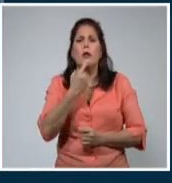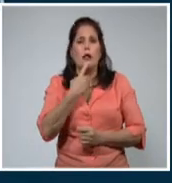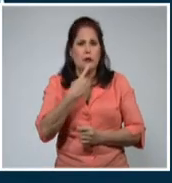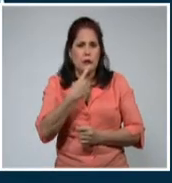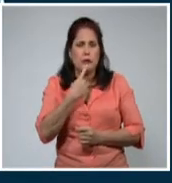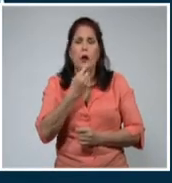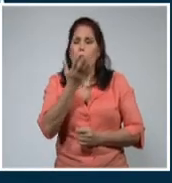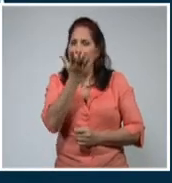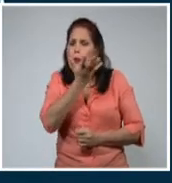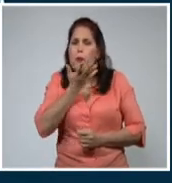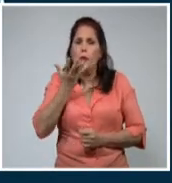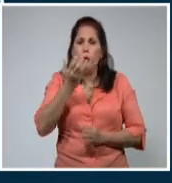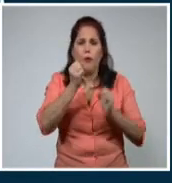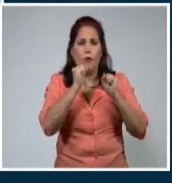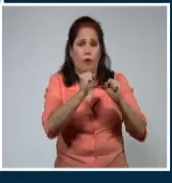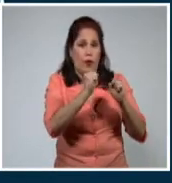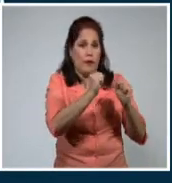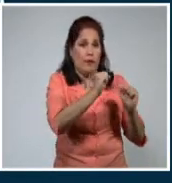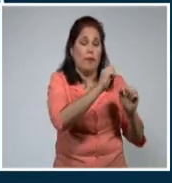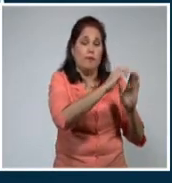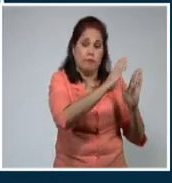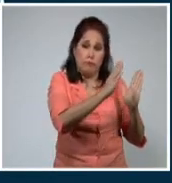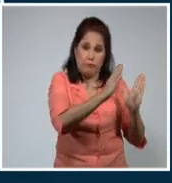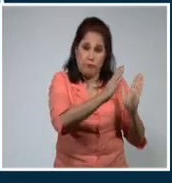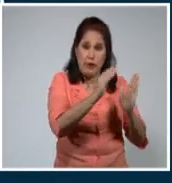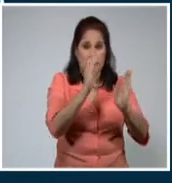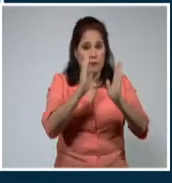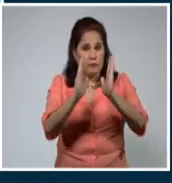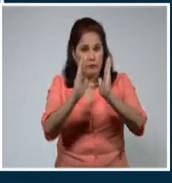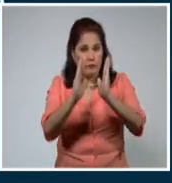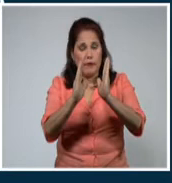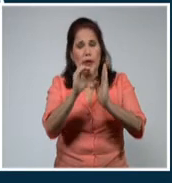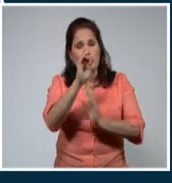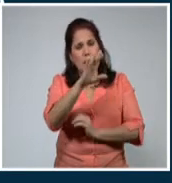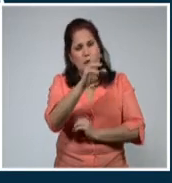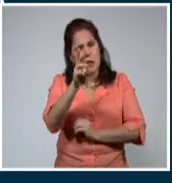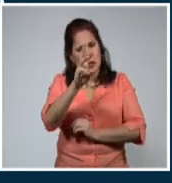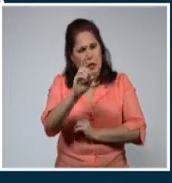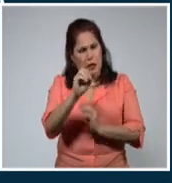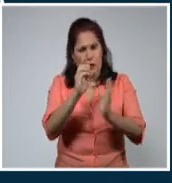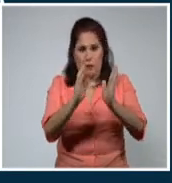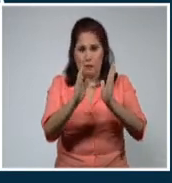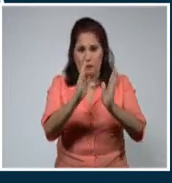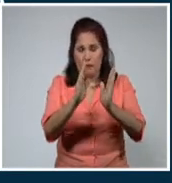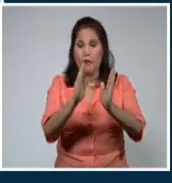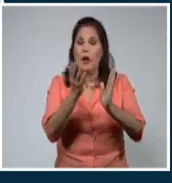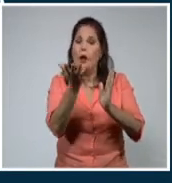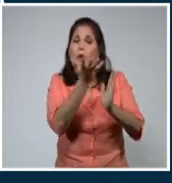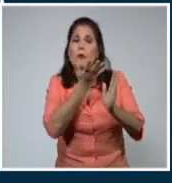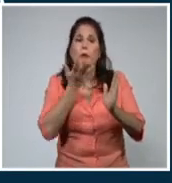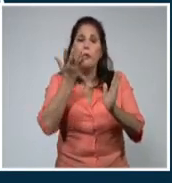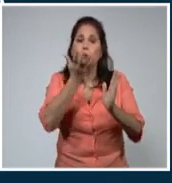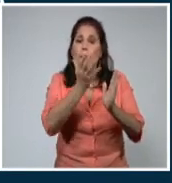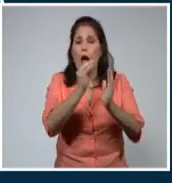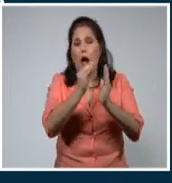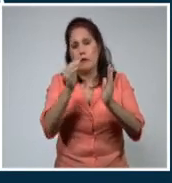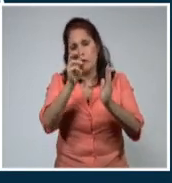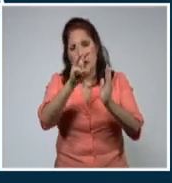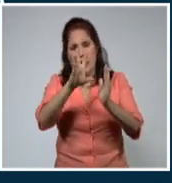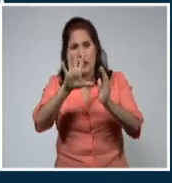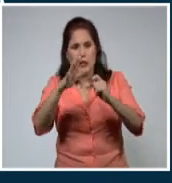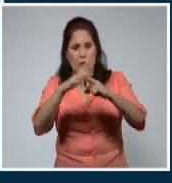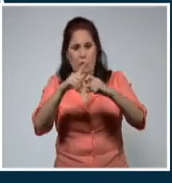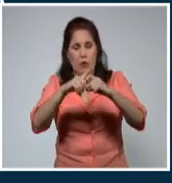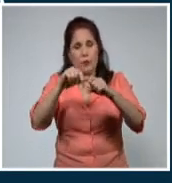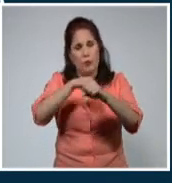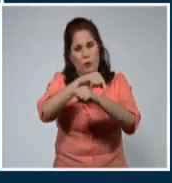este en la parte oriental del país, también en el centro con velocidades entre 15 y 30 kilómetros por hora. Estos vientos pueden llegar hasta los 35 kilómetros por